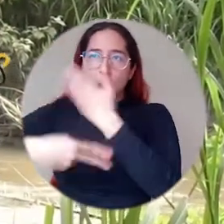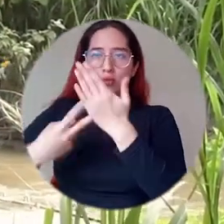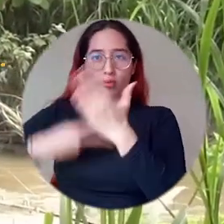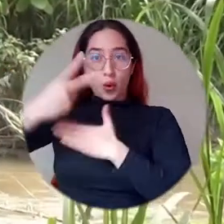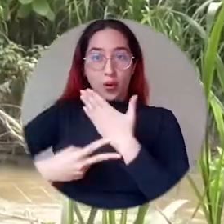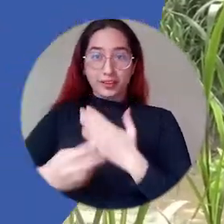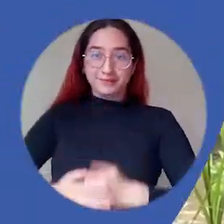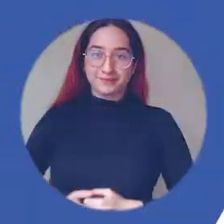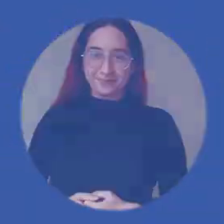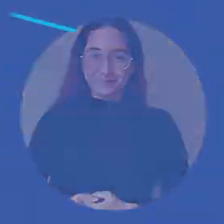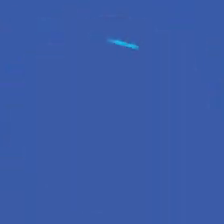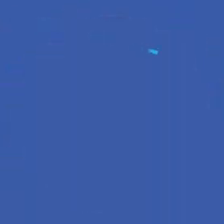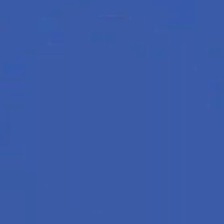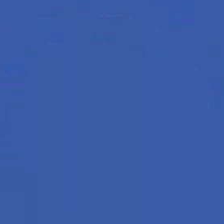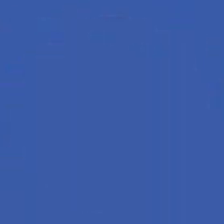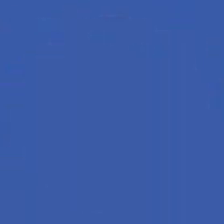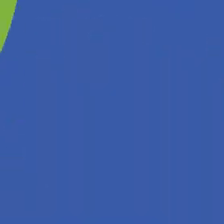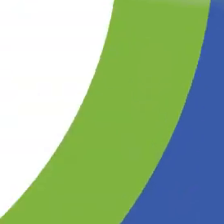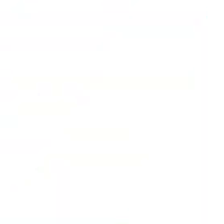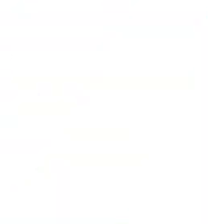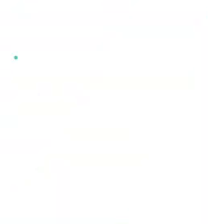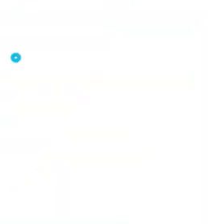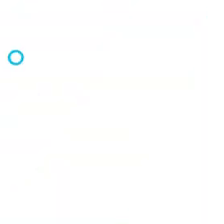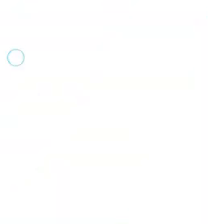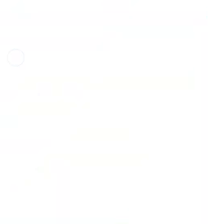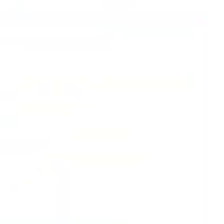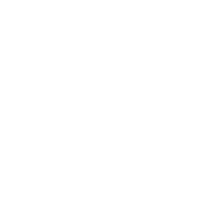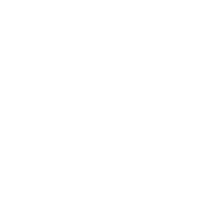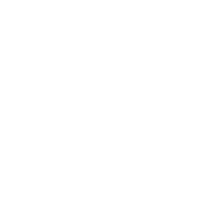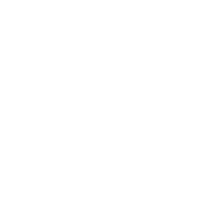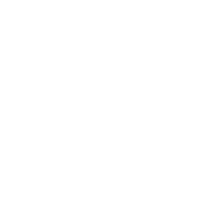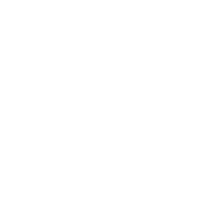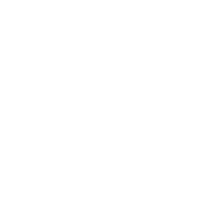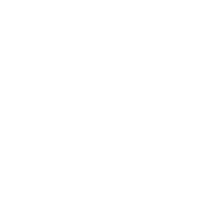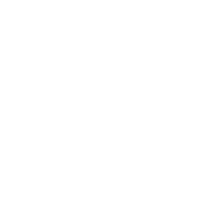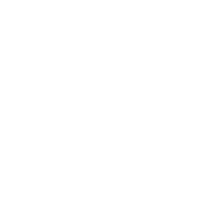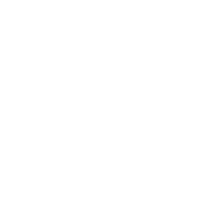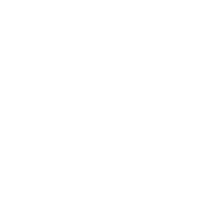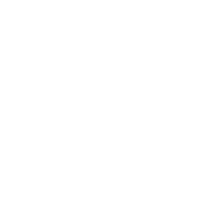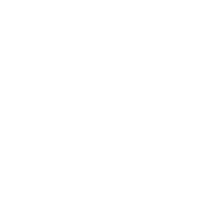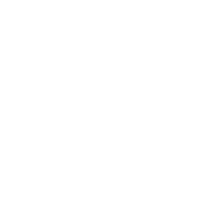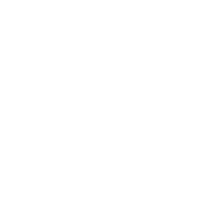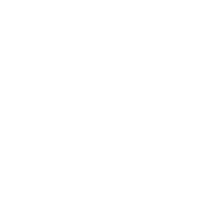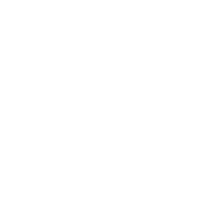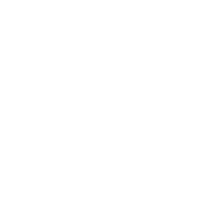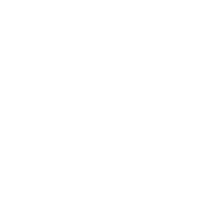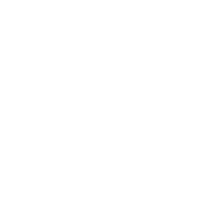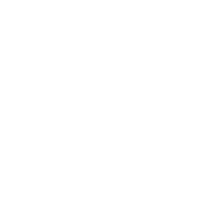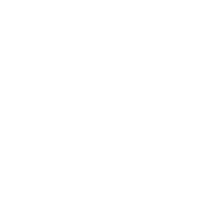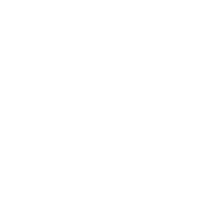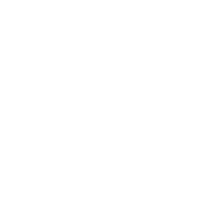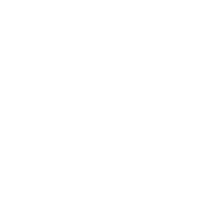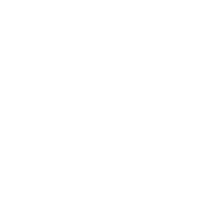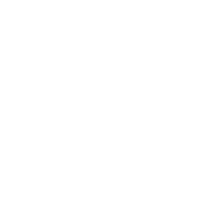proyectos. Universidad del Magdalena, aún más incluyente e innovadora.